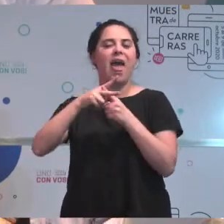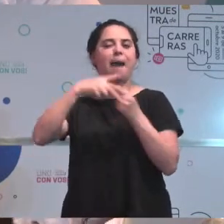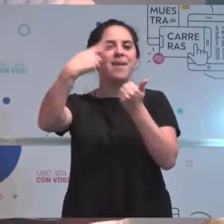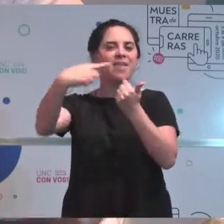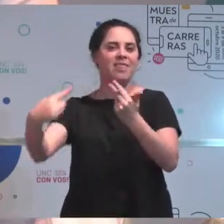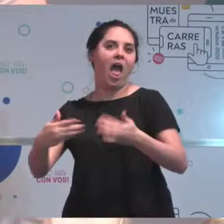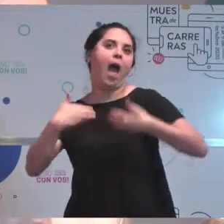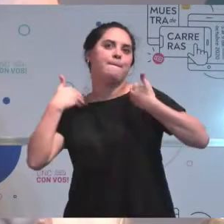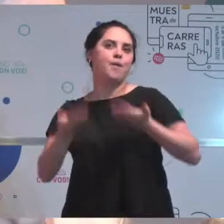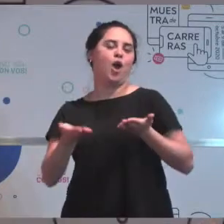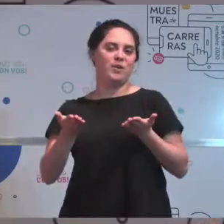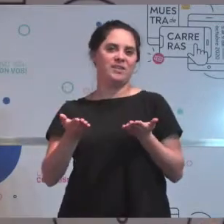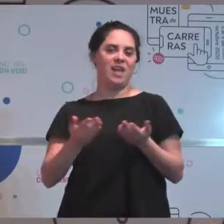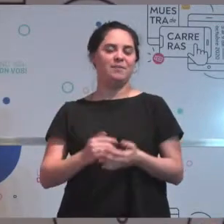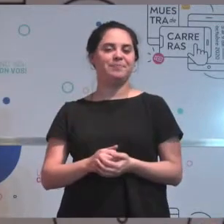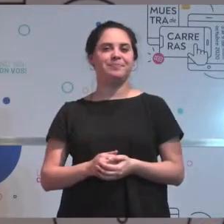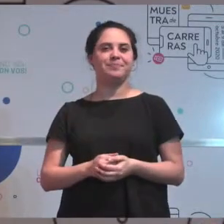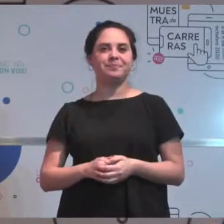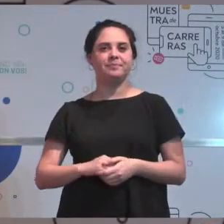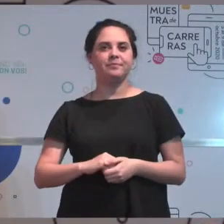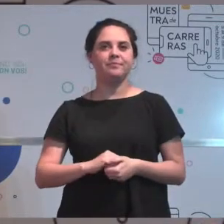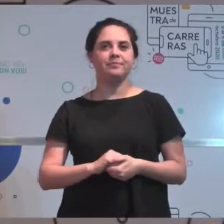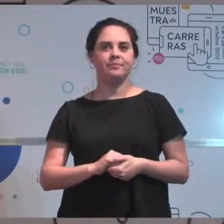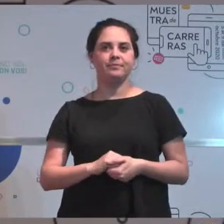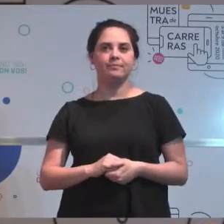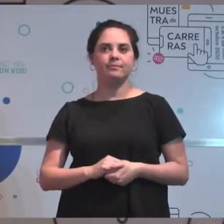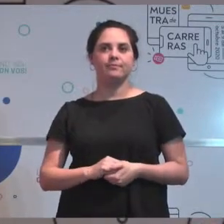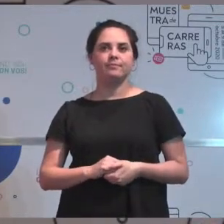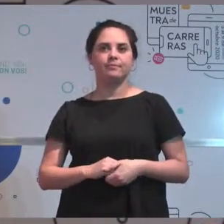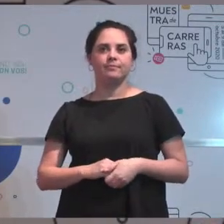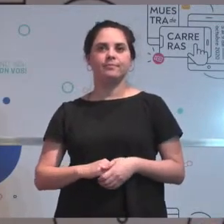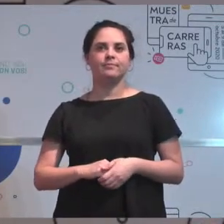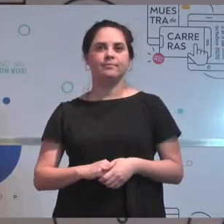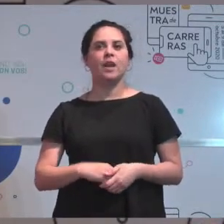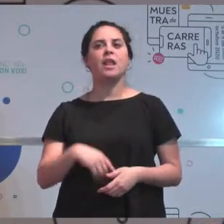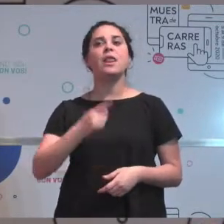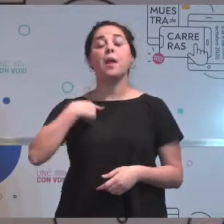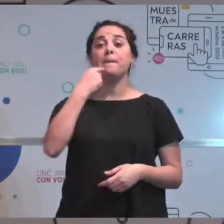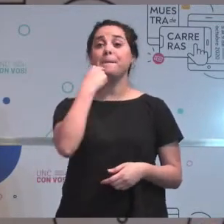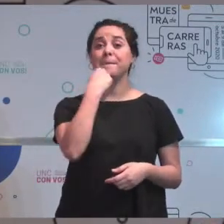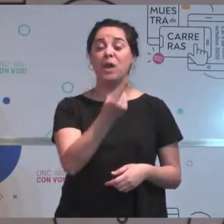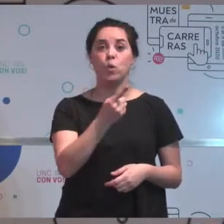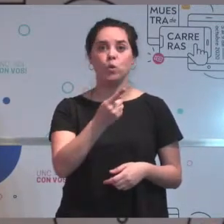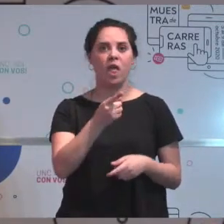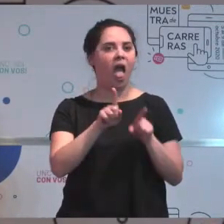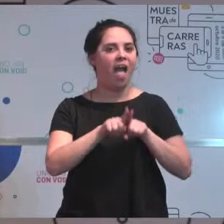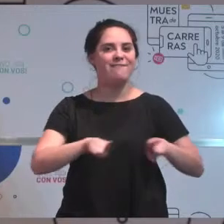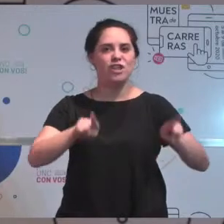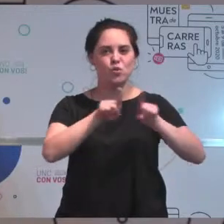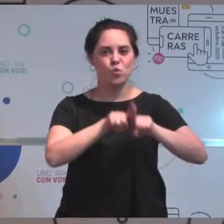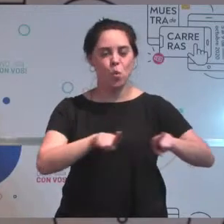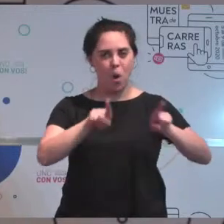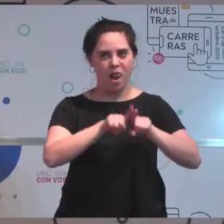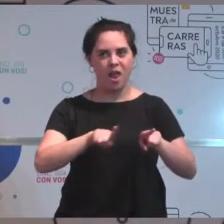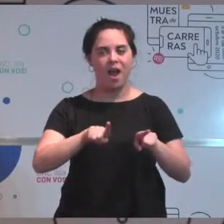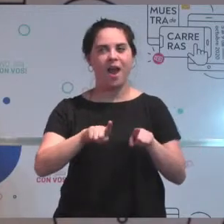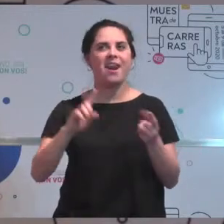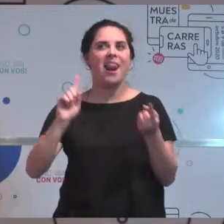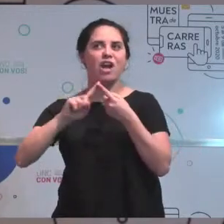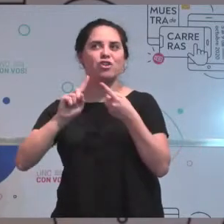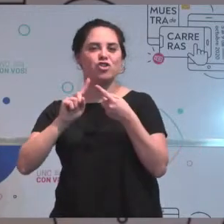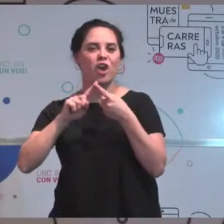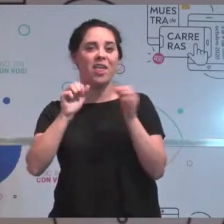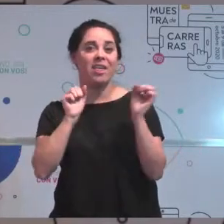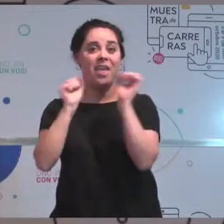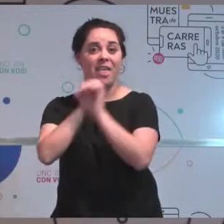disponibles. Bien. Y esta pregunta que sabe ser habitual en relación a la ingeniería en